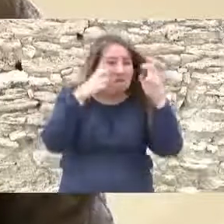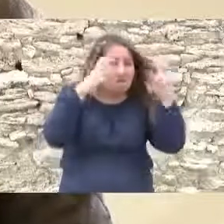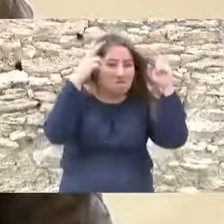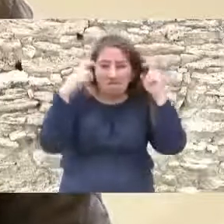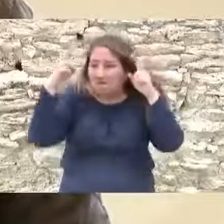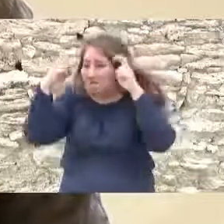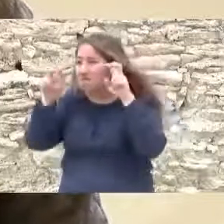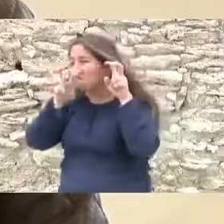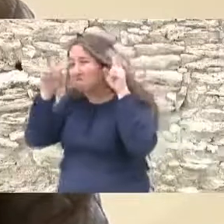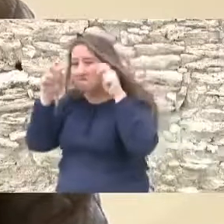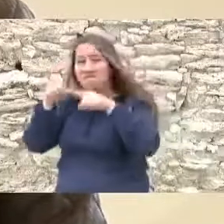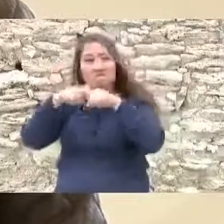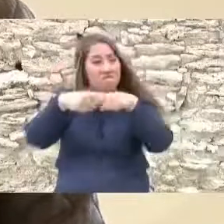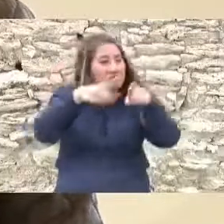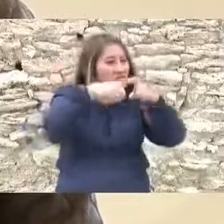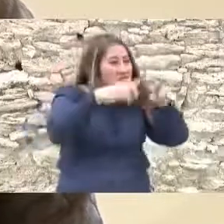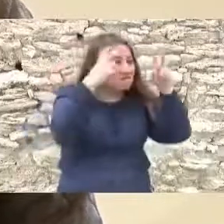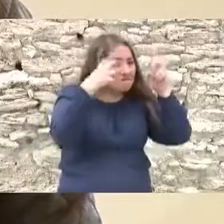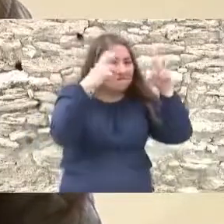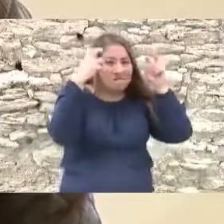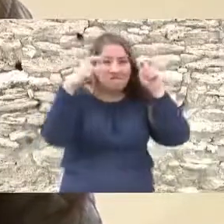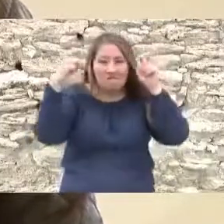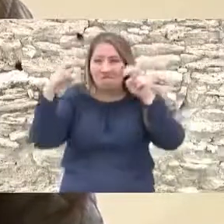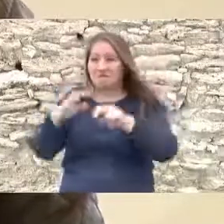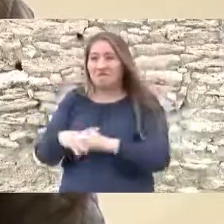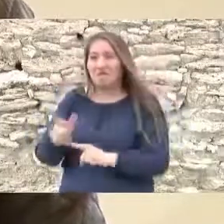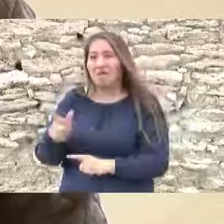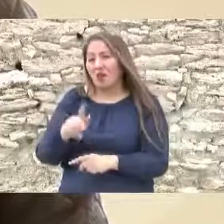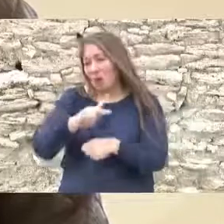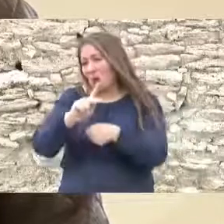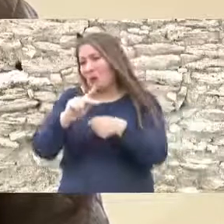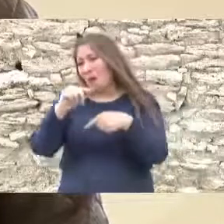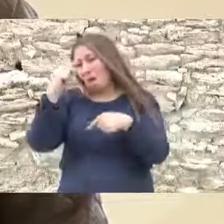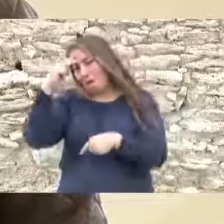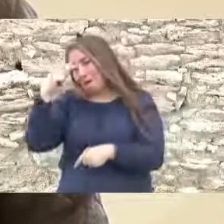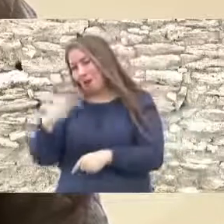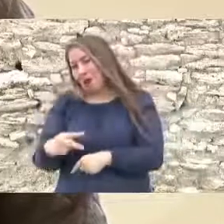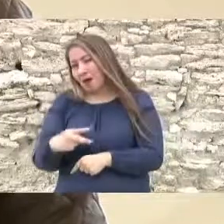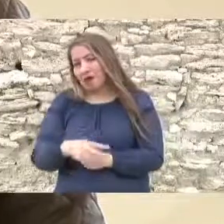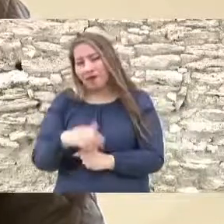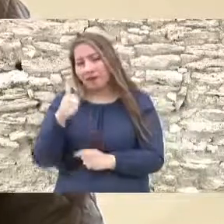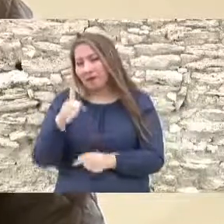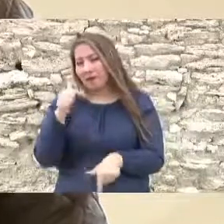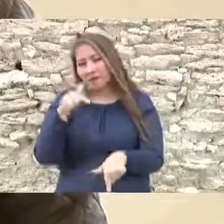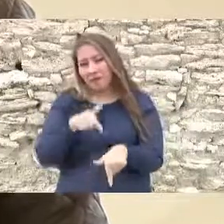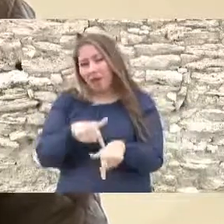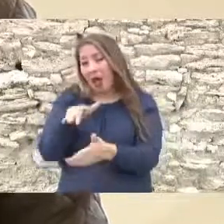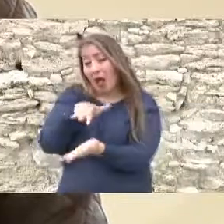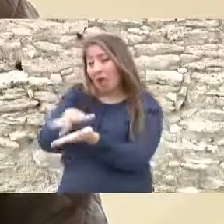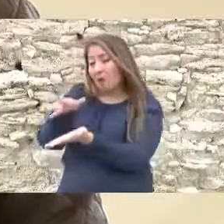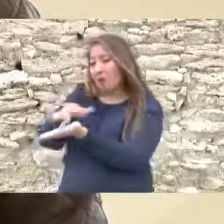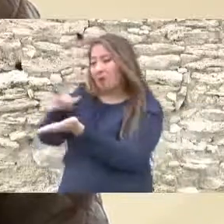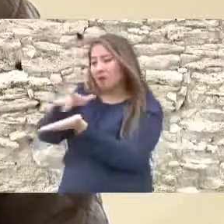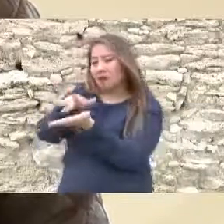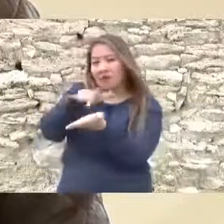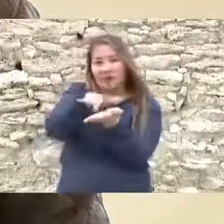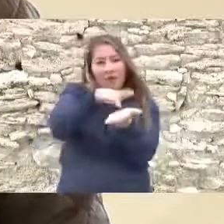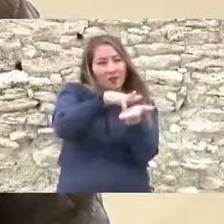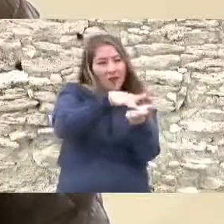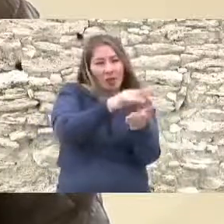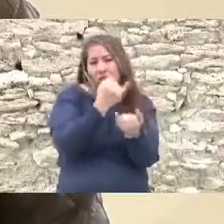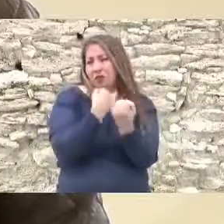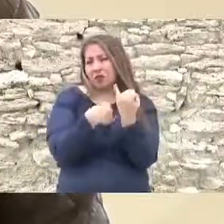vamos a seguir recorriendo todo el país y siempre apoyando en todo lo que